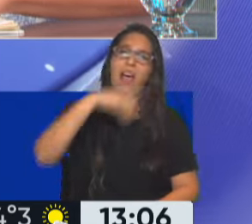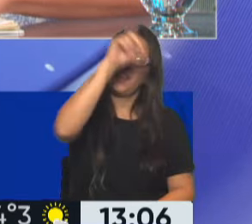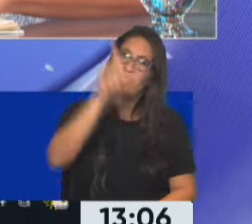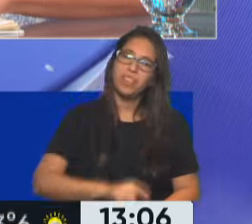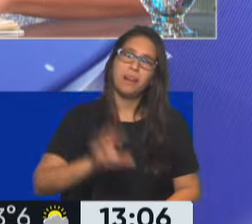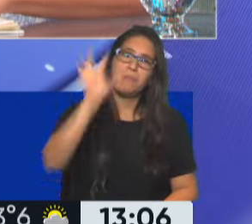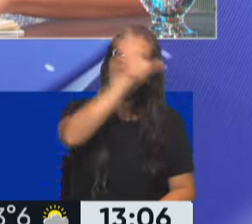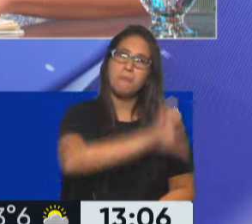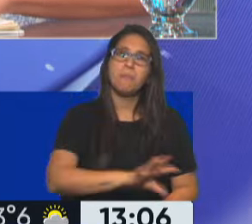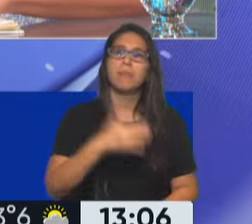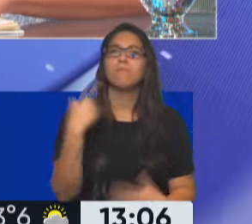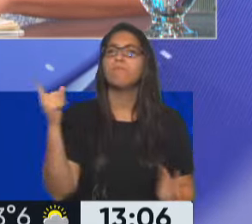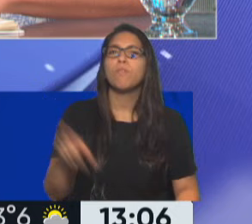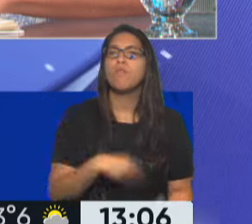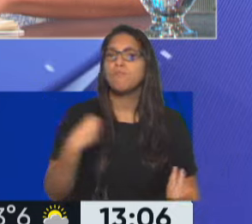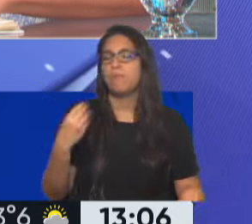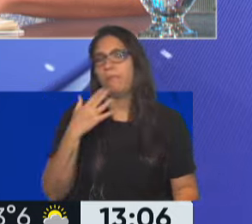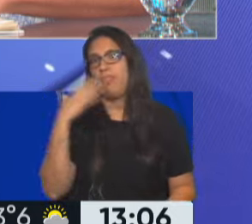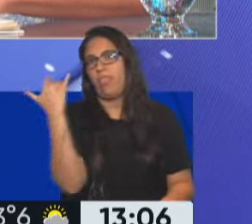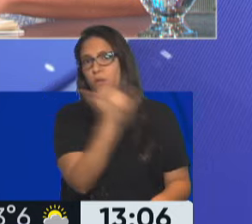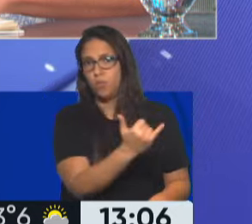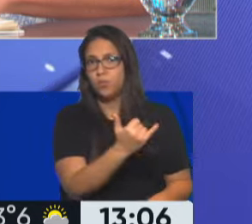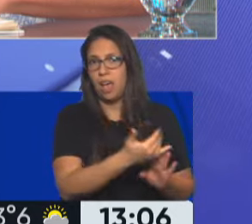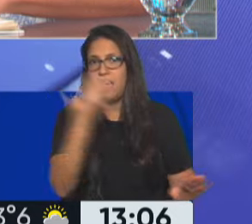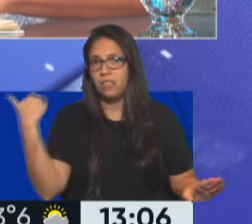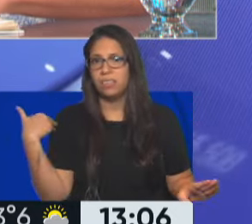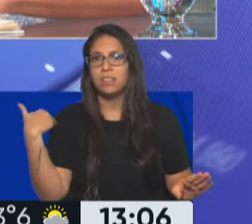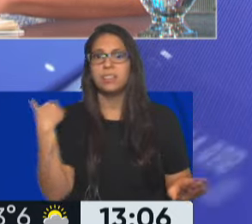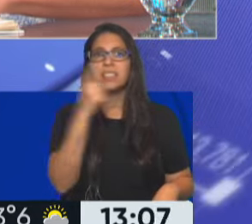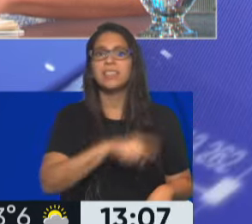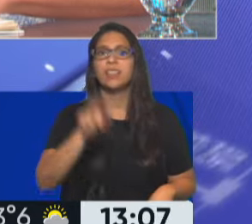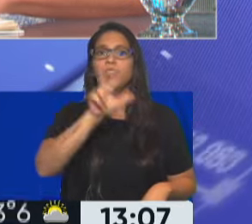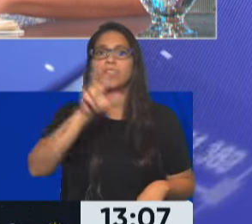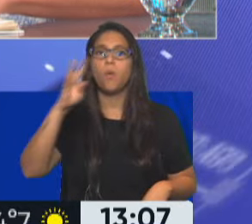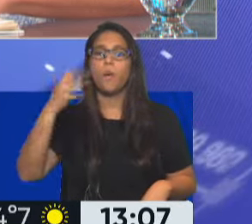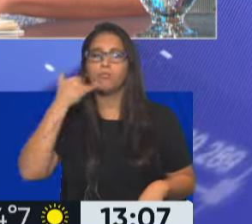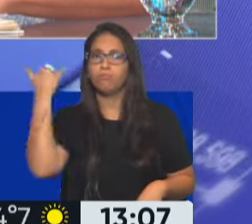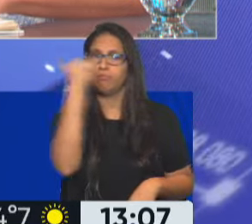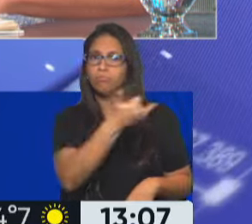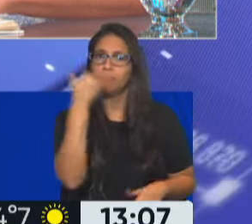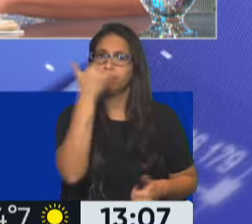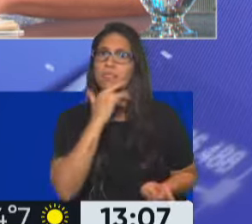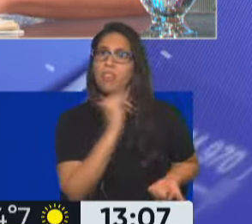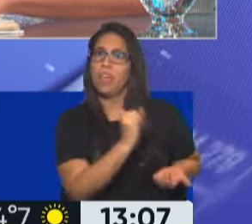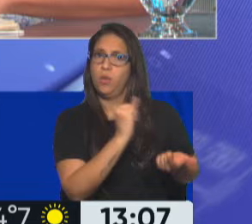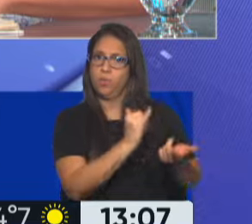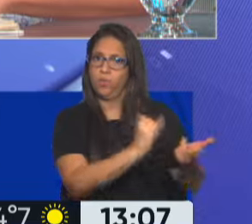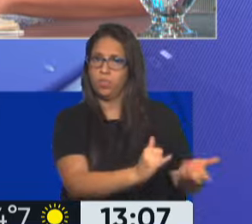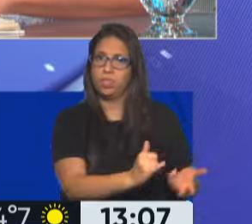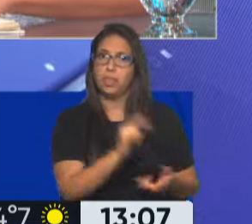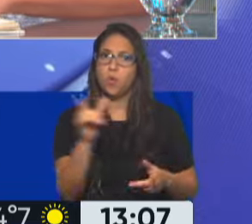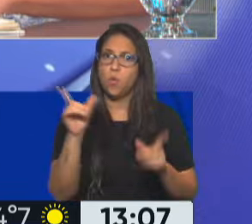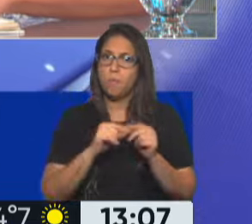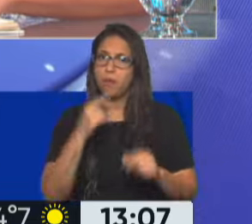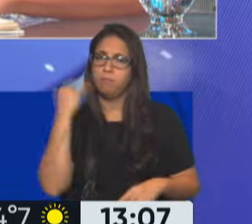partir de denuncias que habían sido registradas en el 134, ese lugar, ese número de